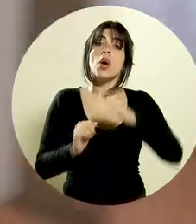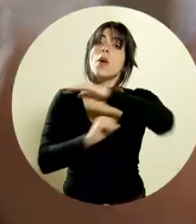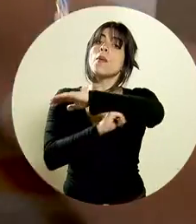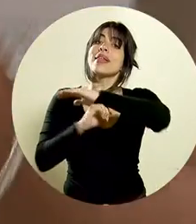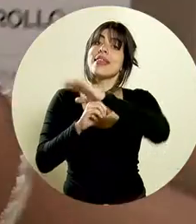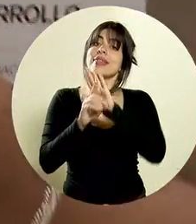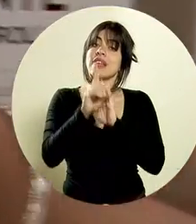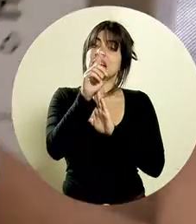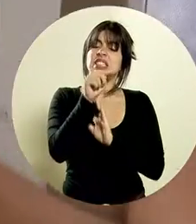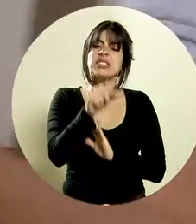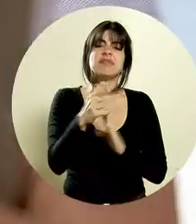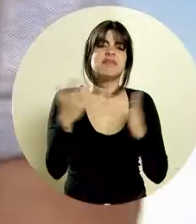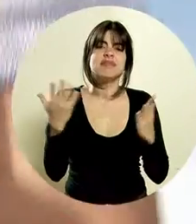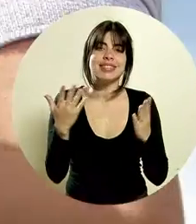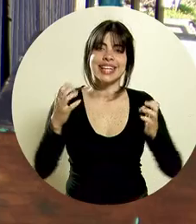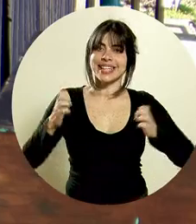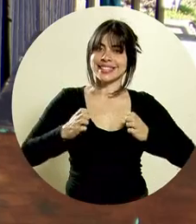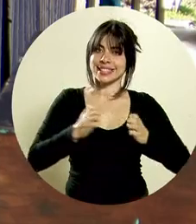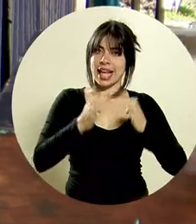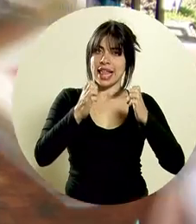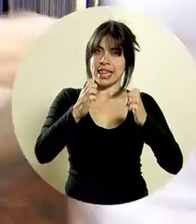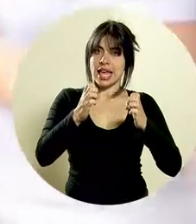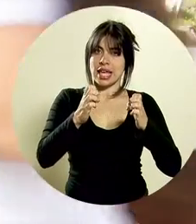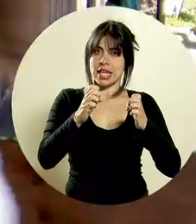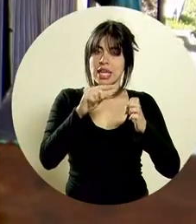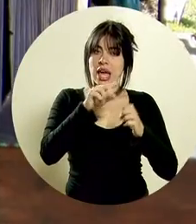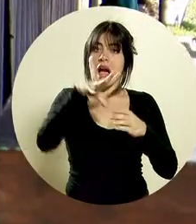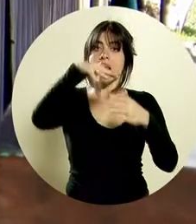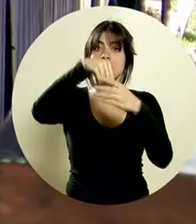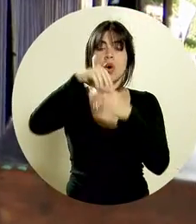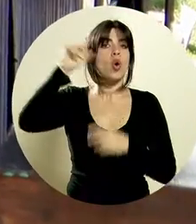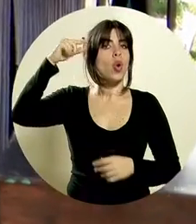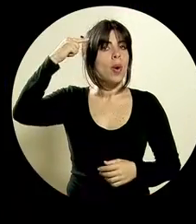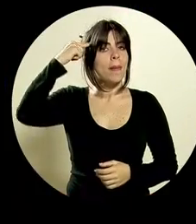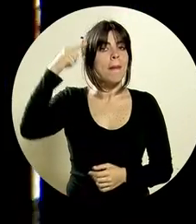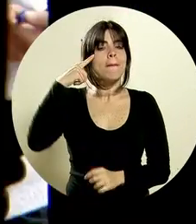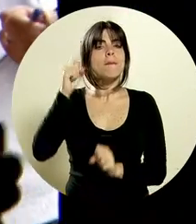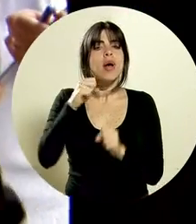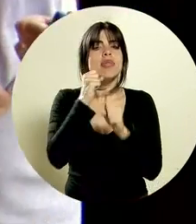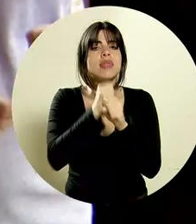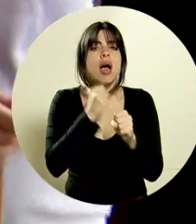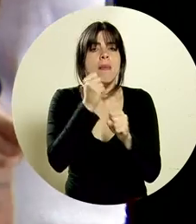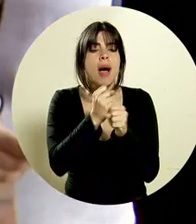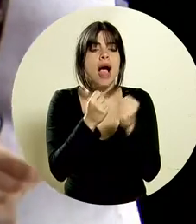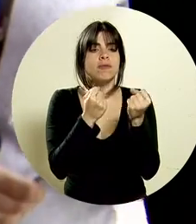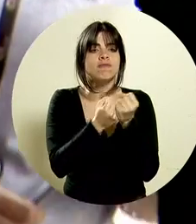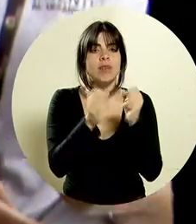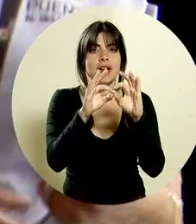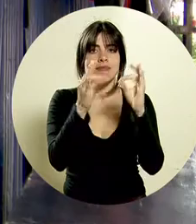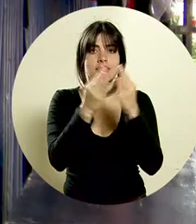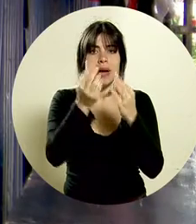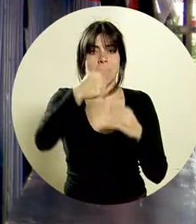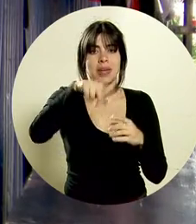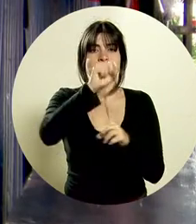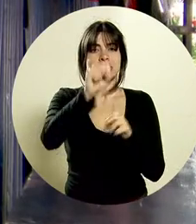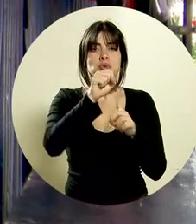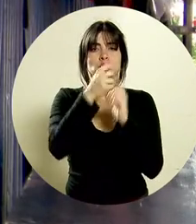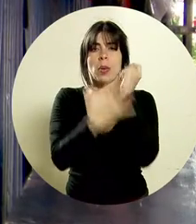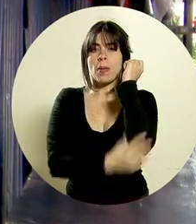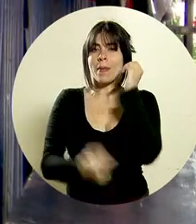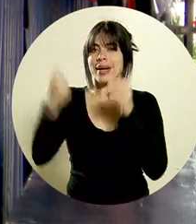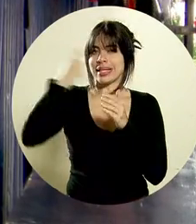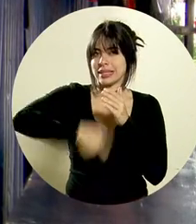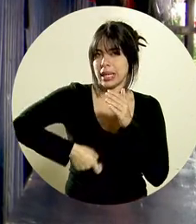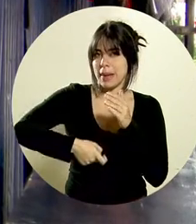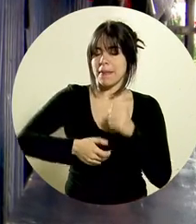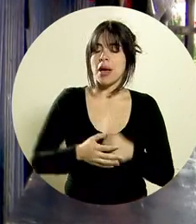Puente al Desarrollo es una estrategia gubernamental para trabajar con familias en condición de pobreza